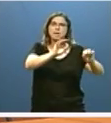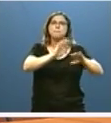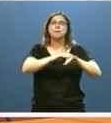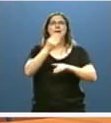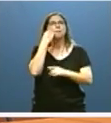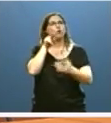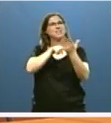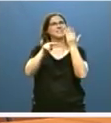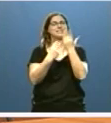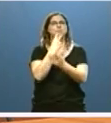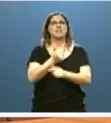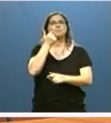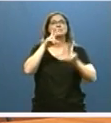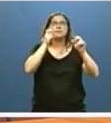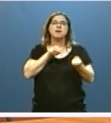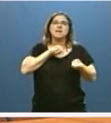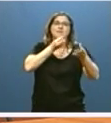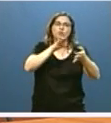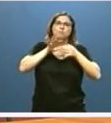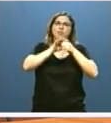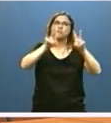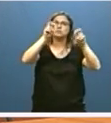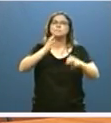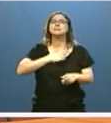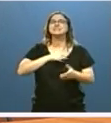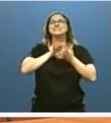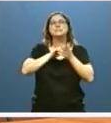mejorar la transparencia en la información relativa a nuestros servicios sanitarios. ¡Gracias!